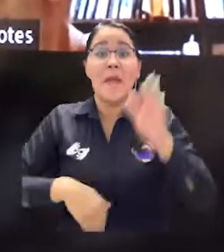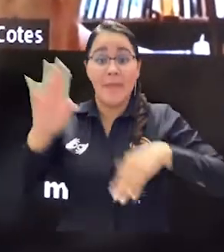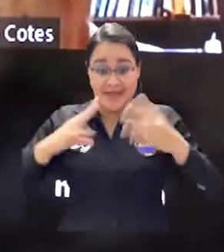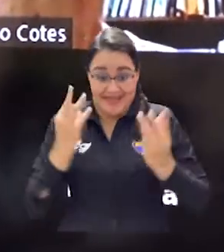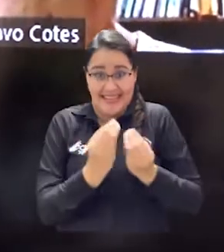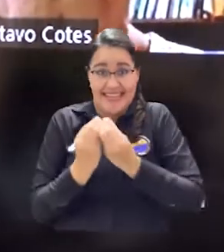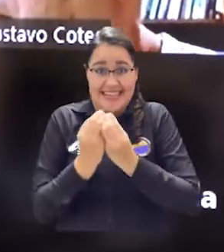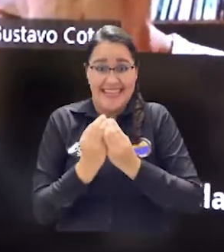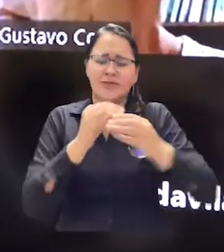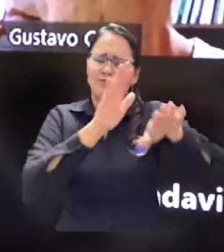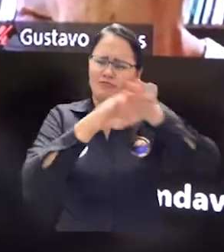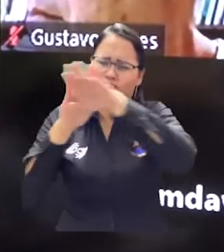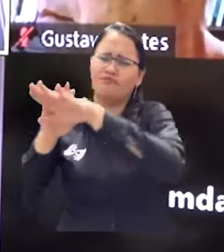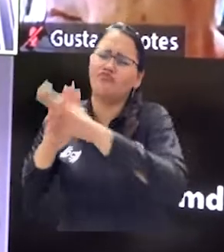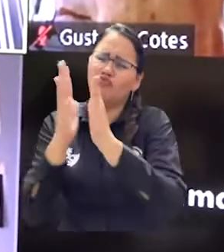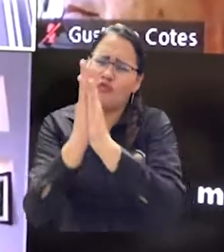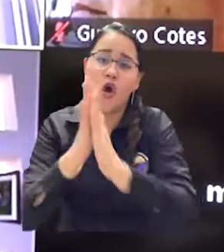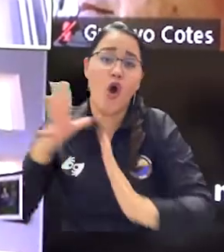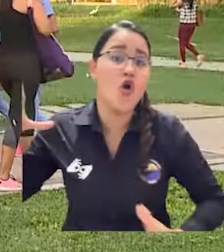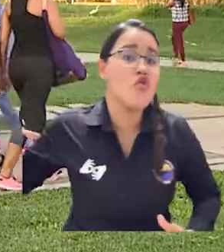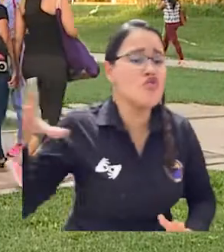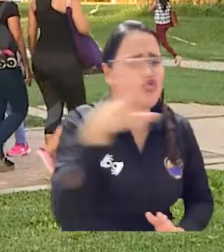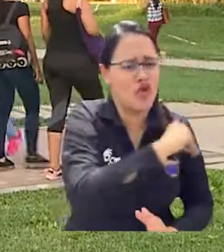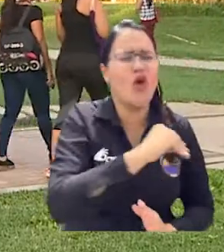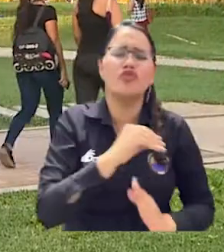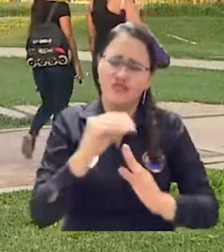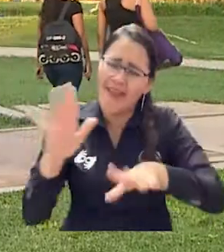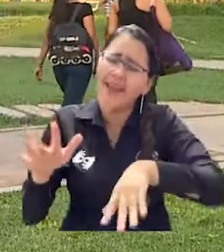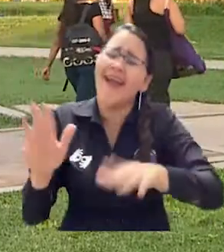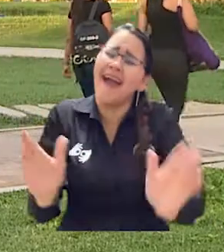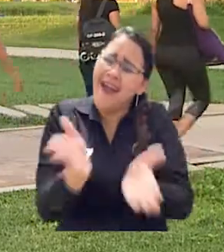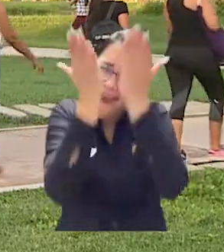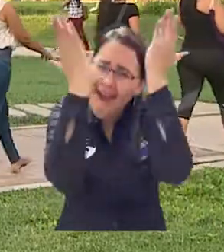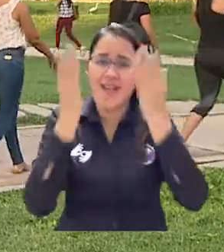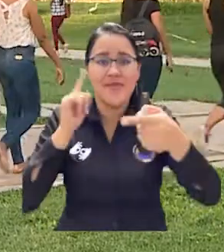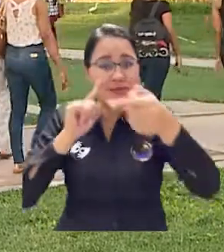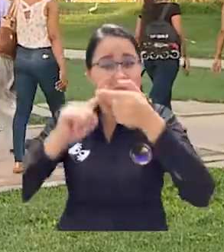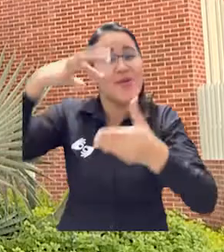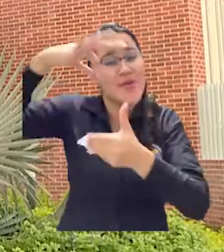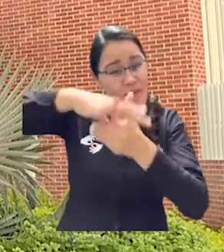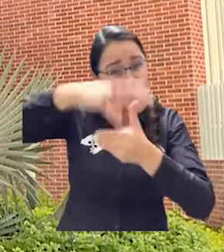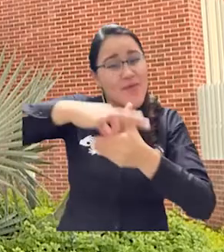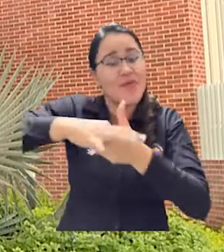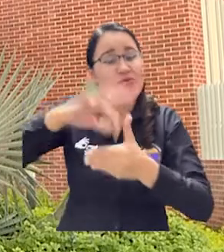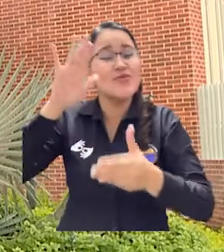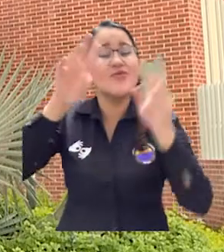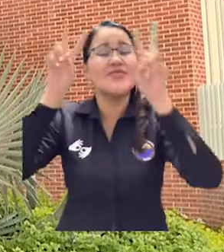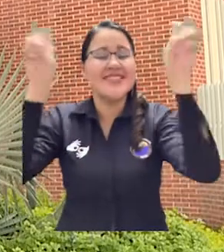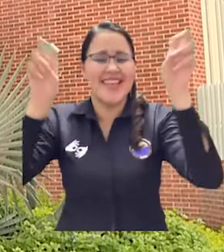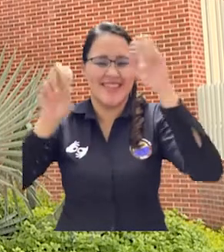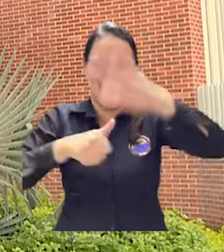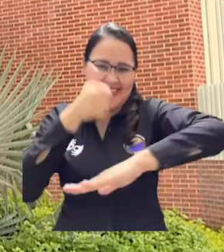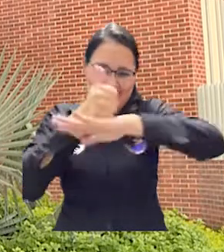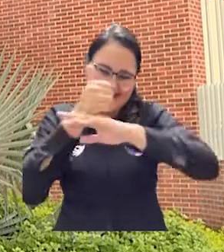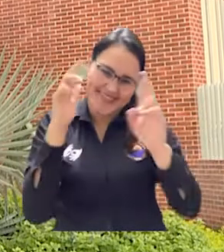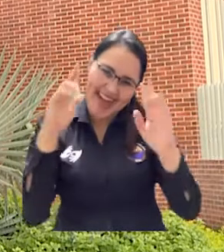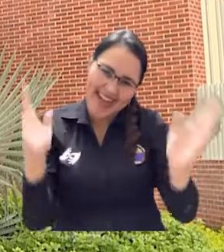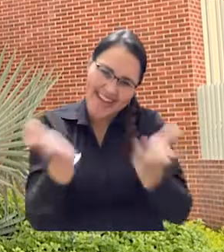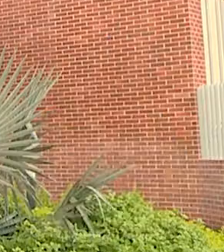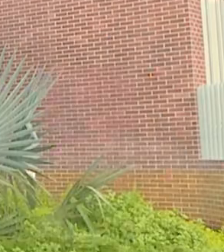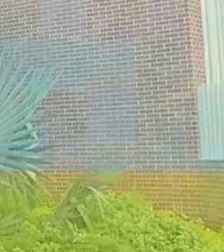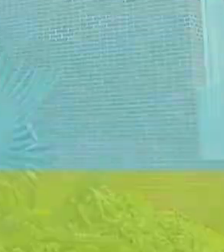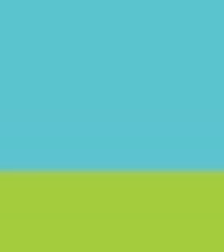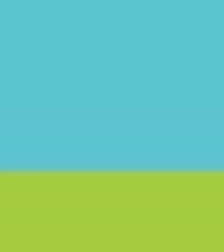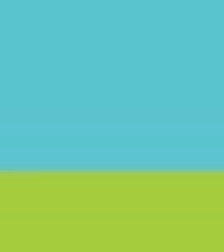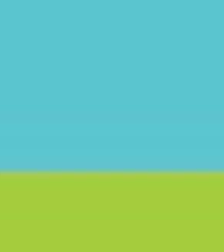los consejeros hicieron un llamado a la comunidad universitaria a participar activamente de este nuevo proceso de consulta para el